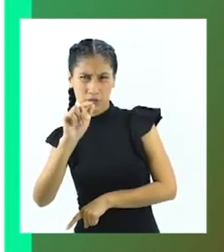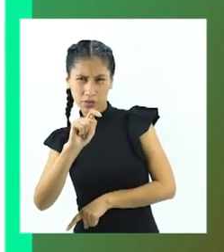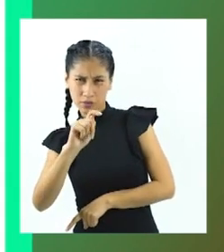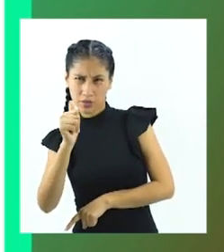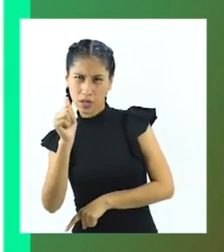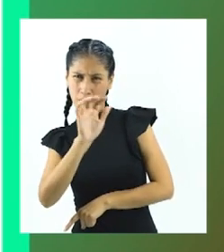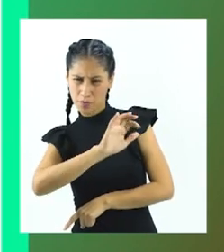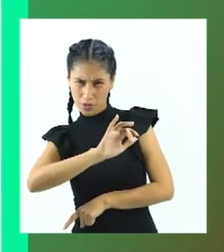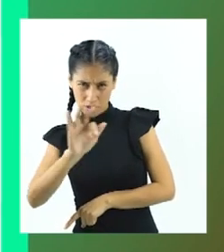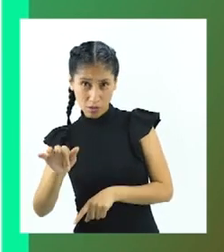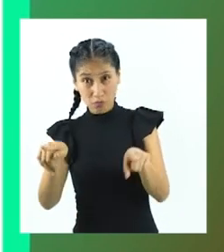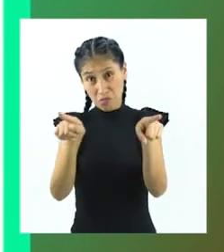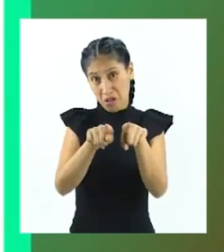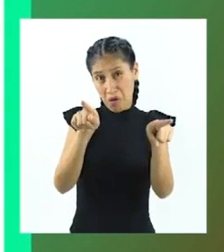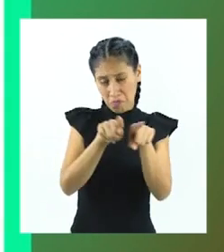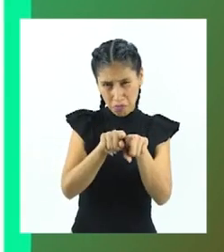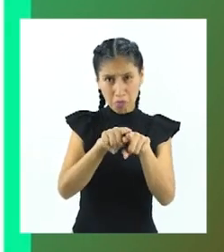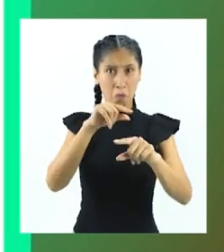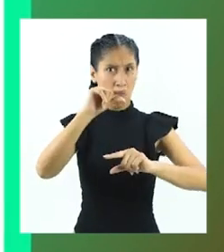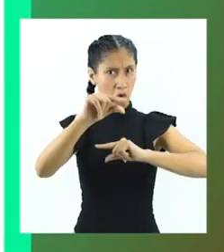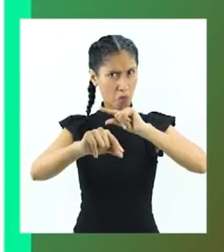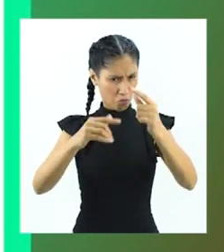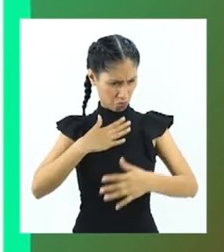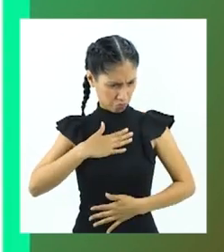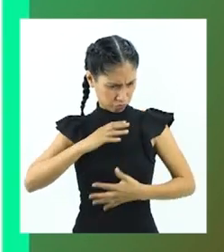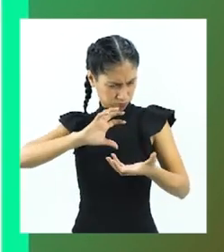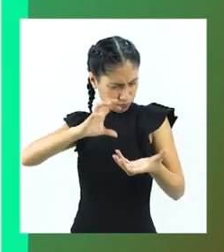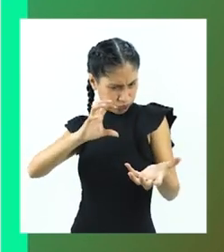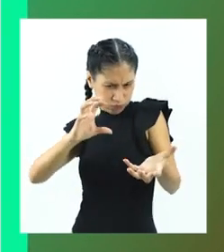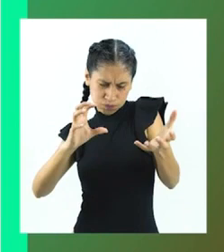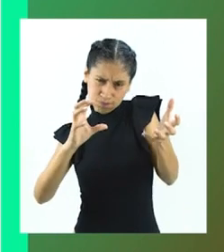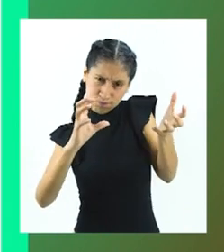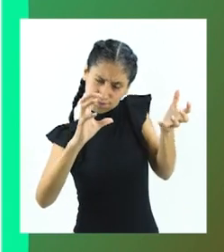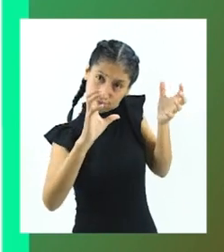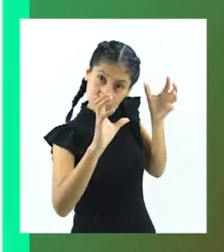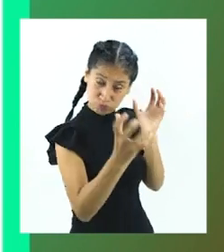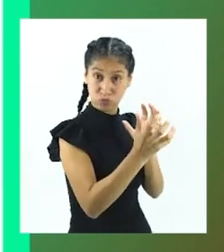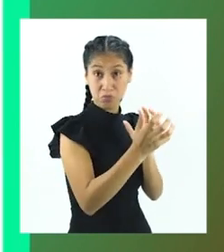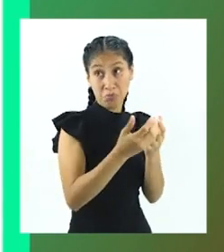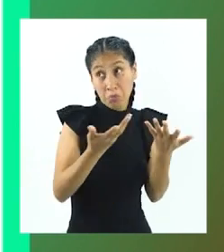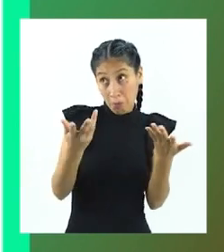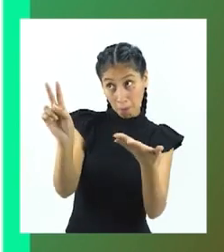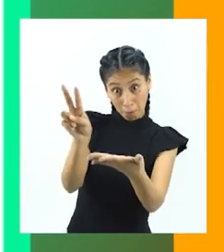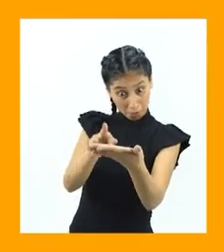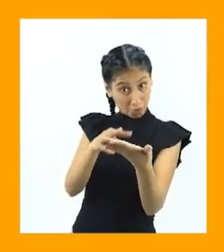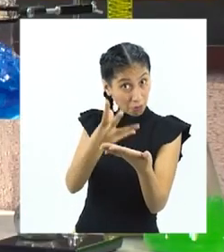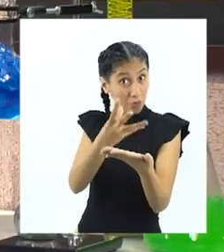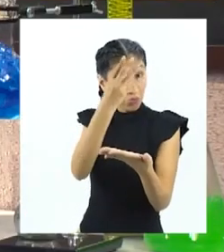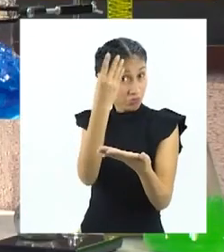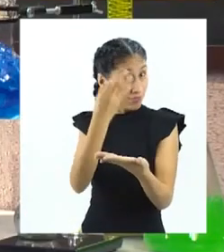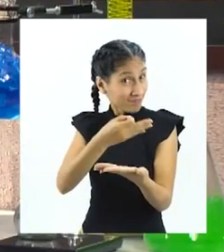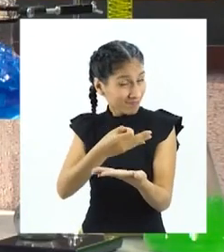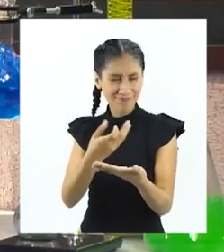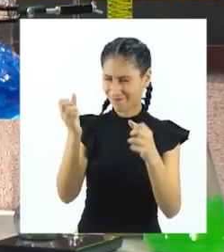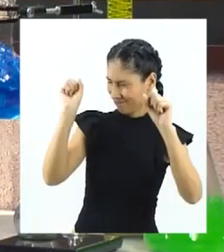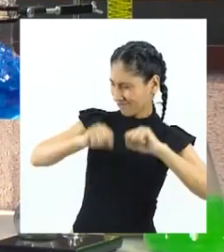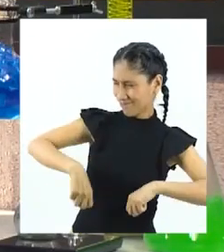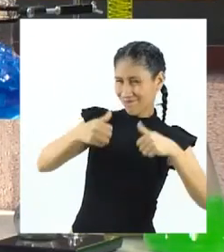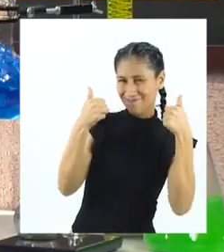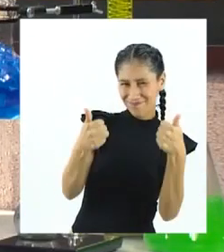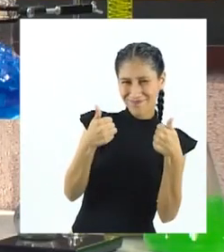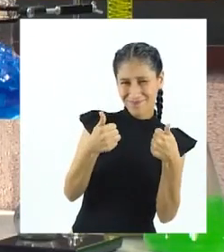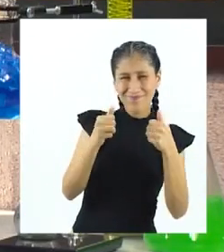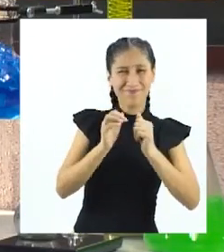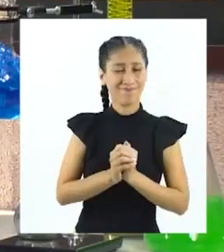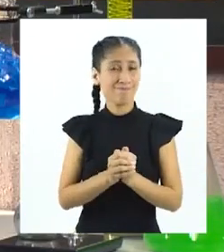que se reproducen y evolucionan. Es lo que hemos visto en el programa, ¿verdad? Bien, bien, bien, bien.